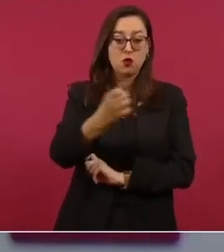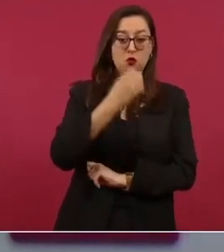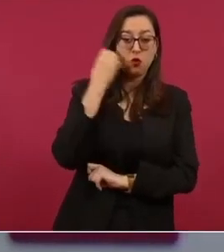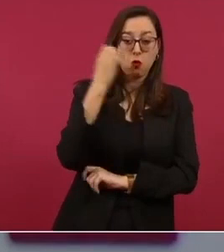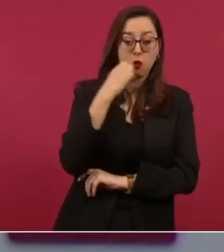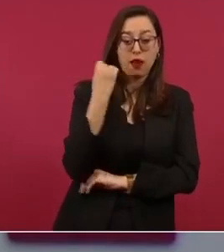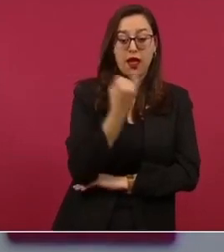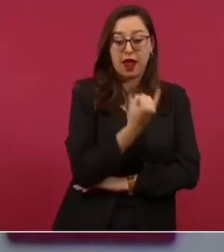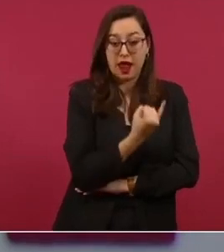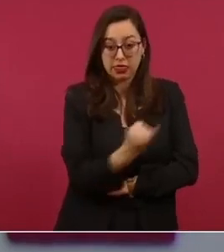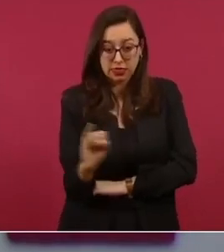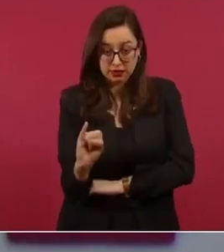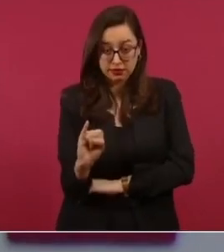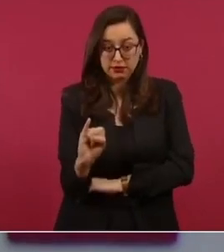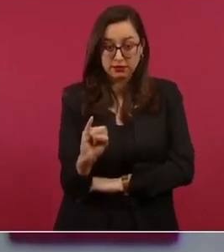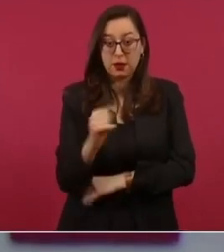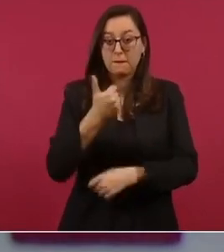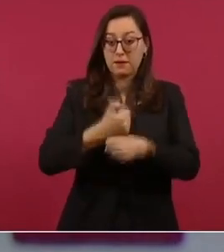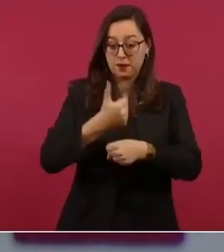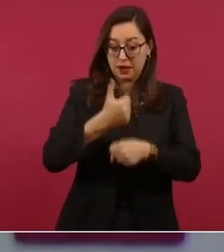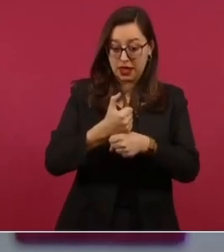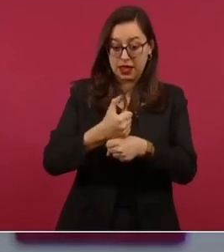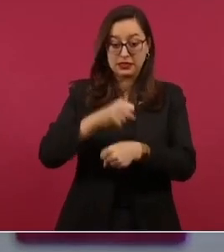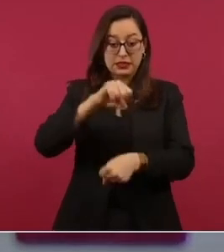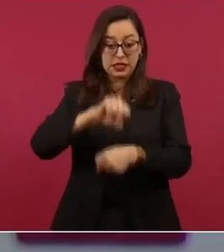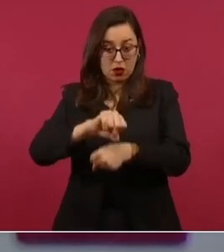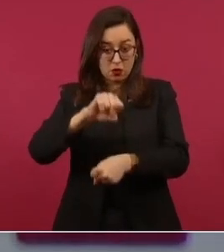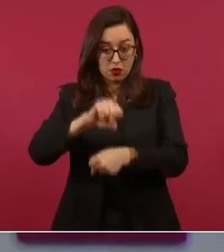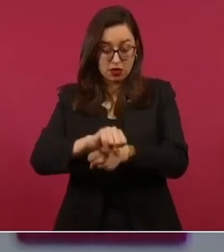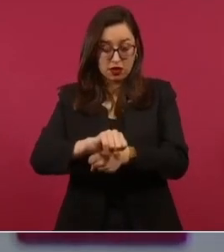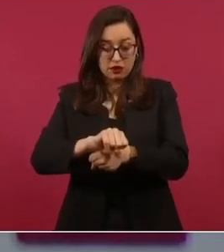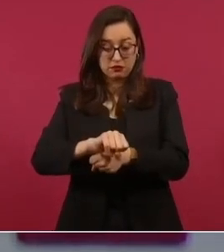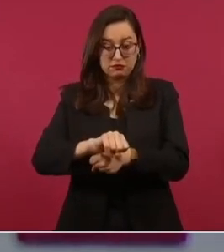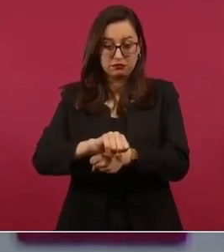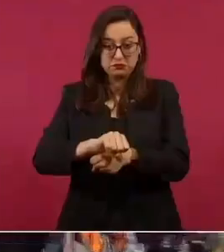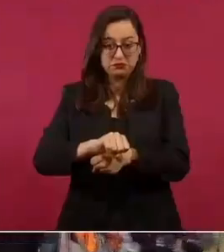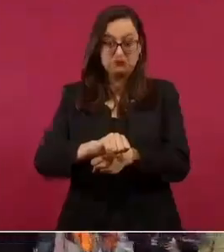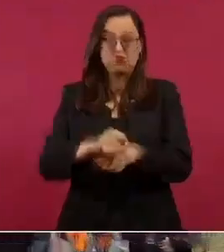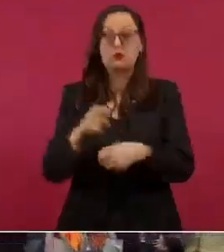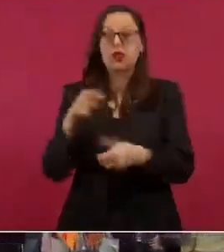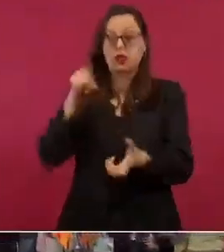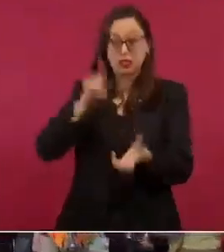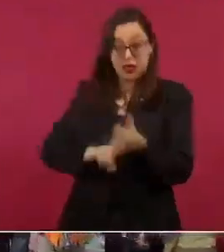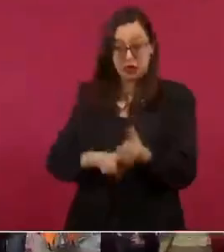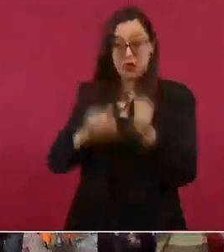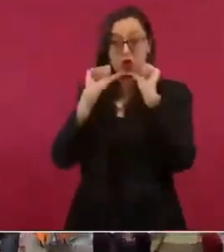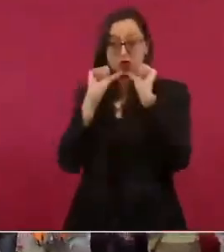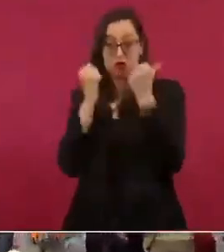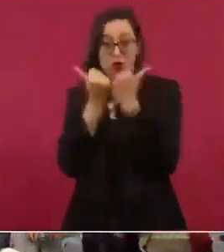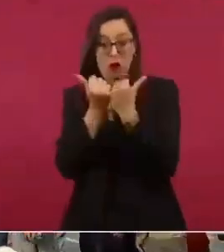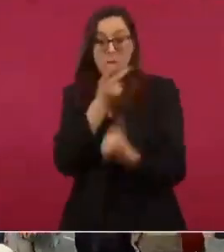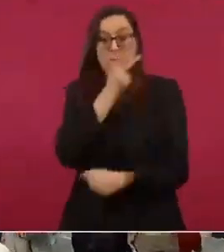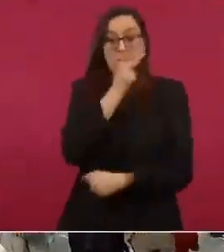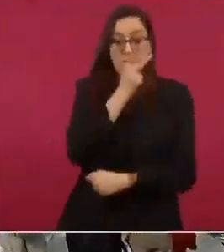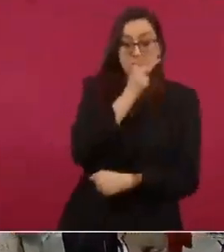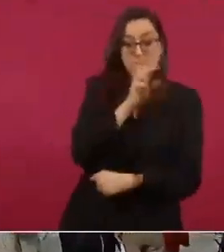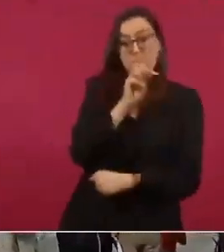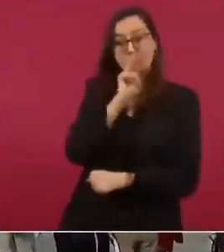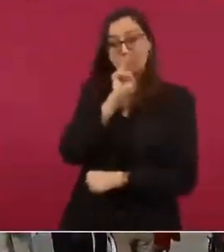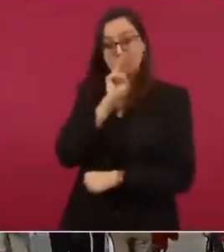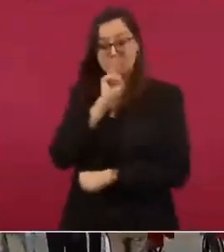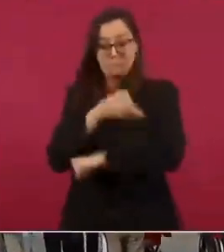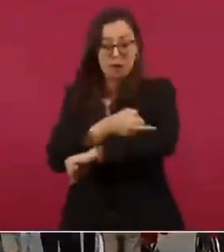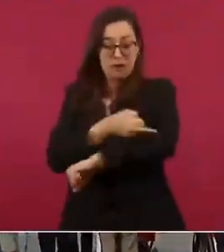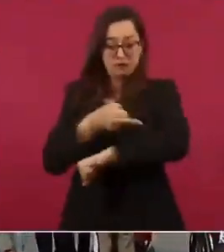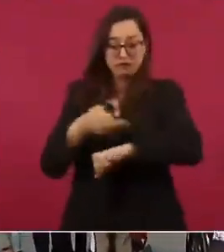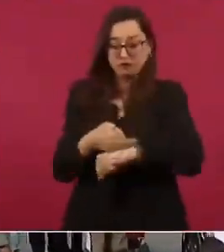preescolar primaria y secundaria las sociedades de madres y padres de